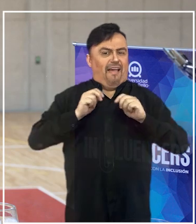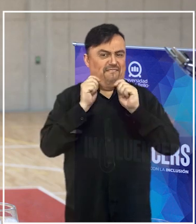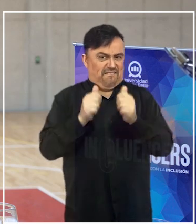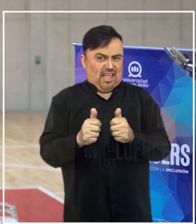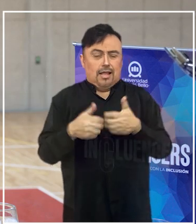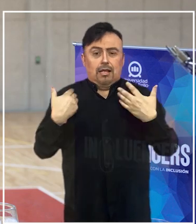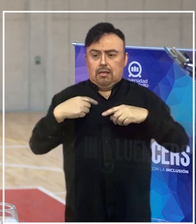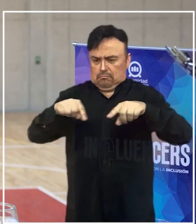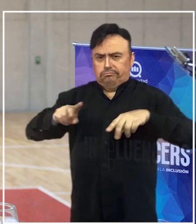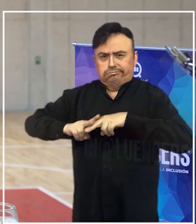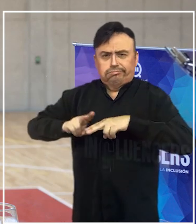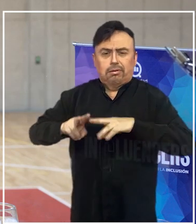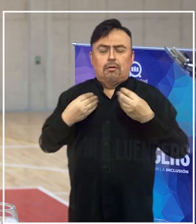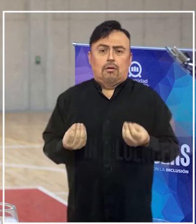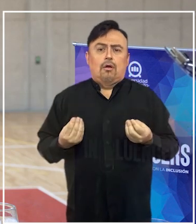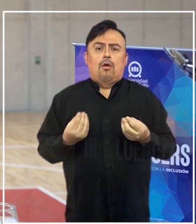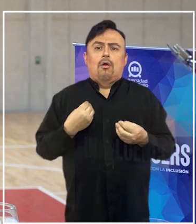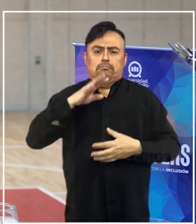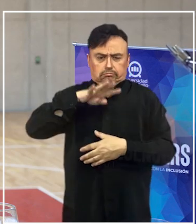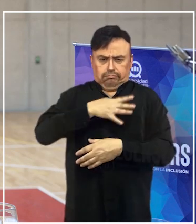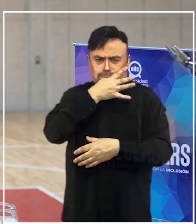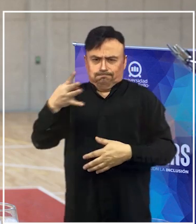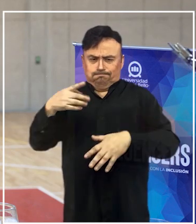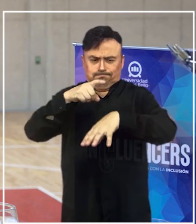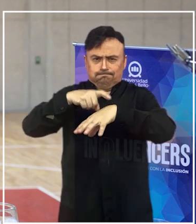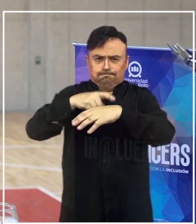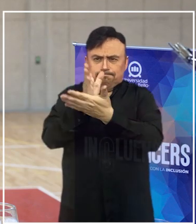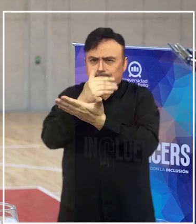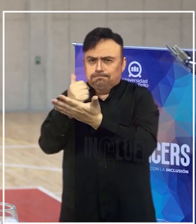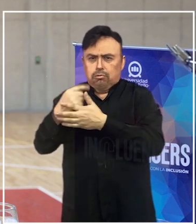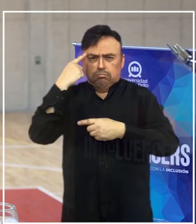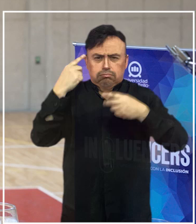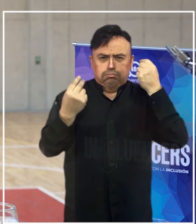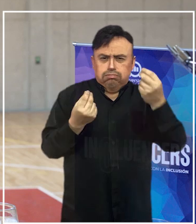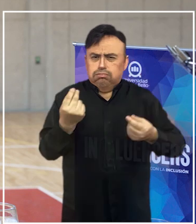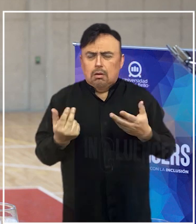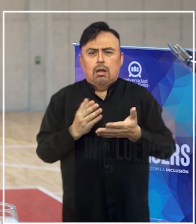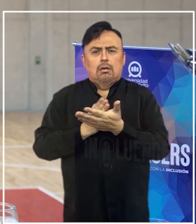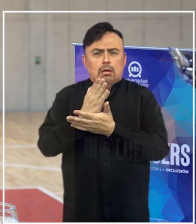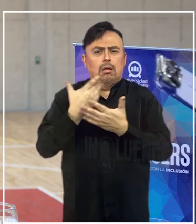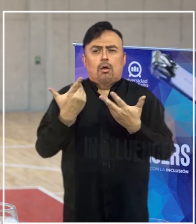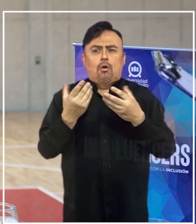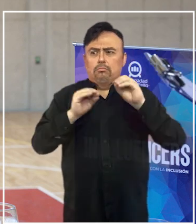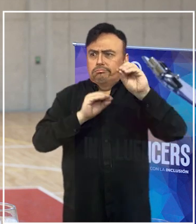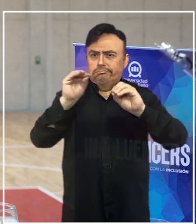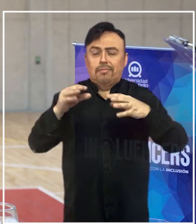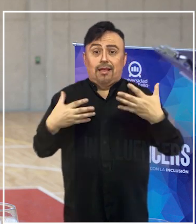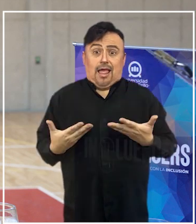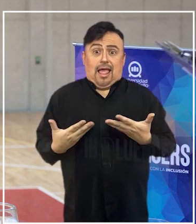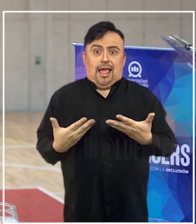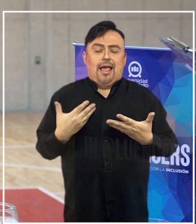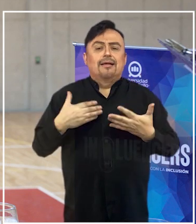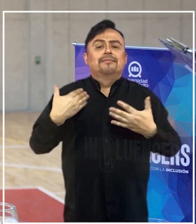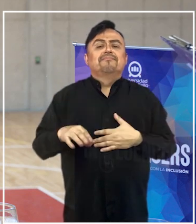tener los espacios, tener hoy día buenos cronogramas, poder pensar en desarrollarlos, en ubicarlos. Hoy día no